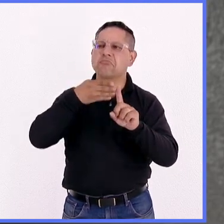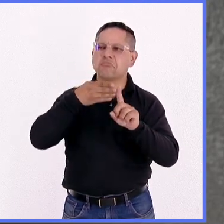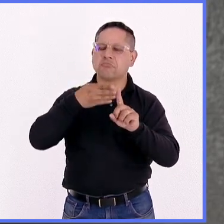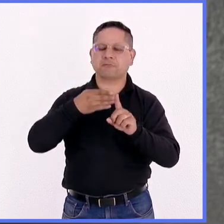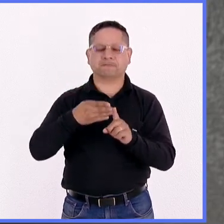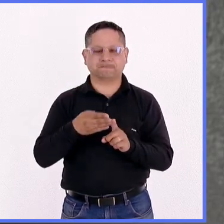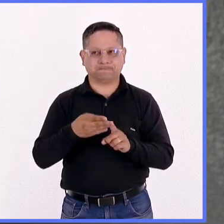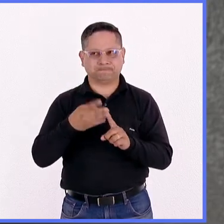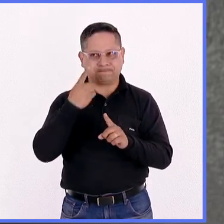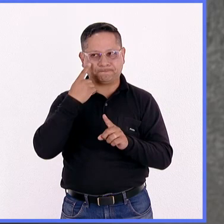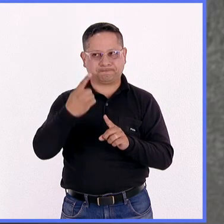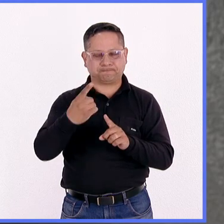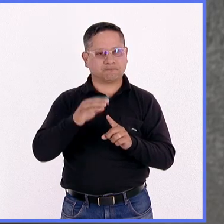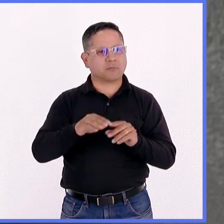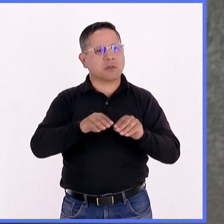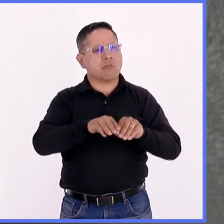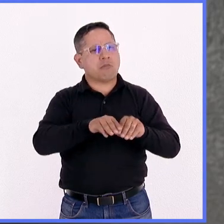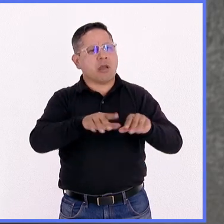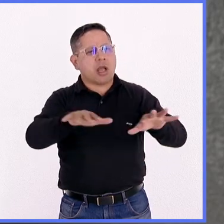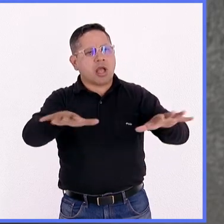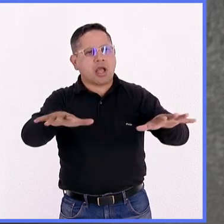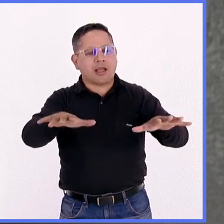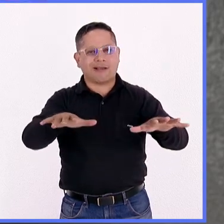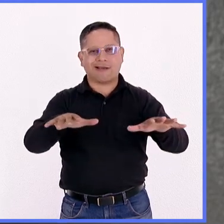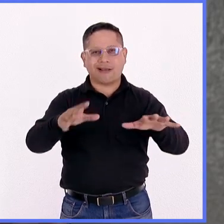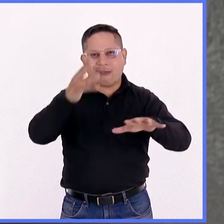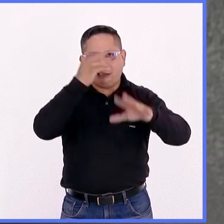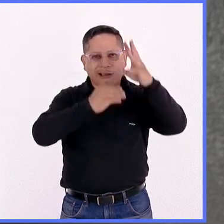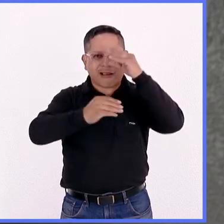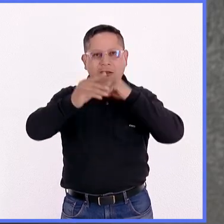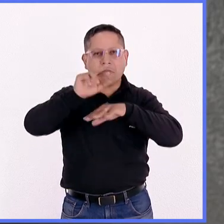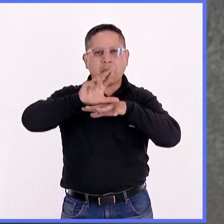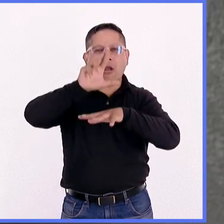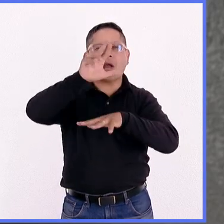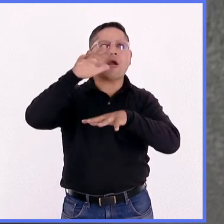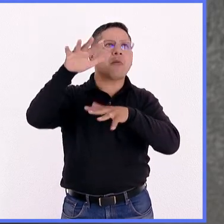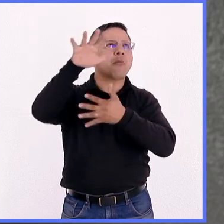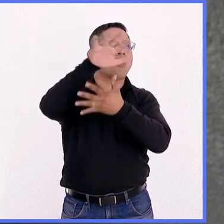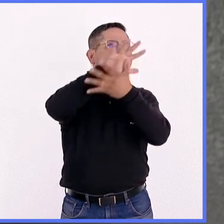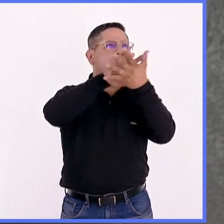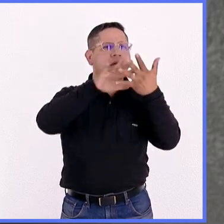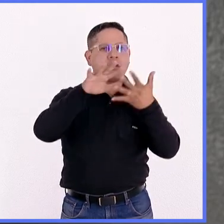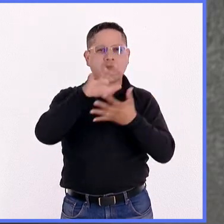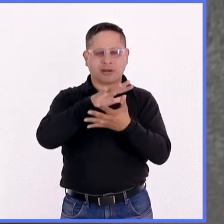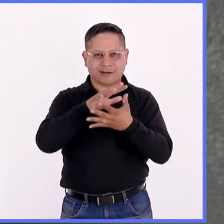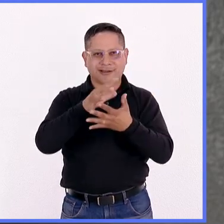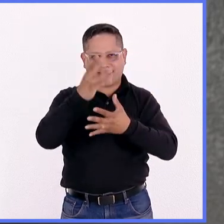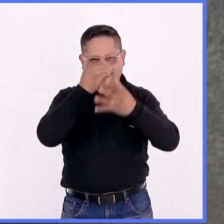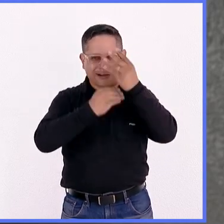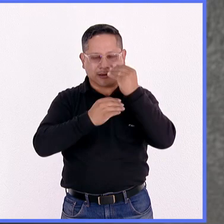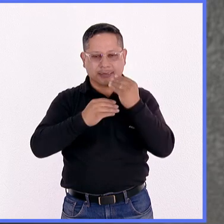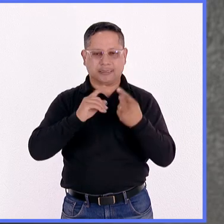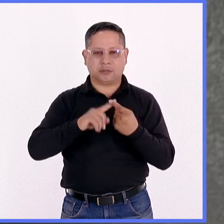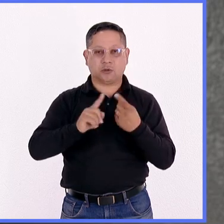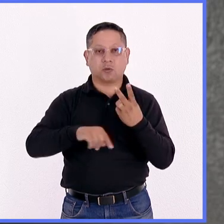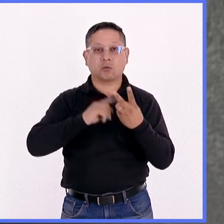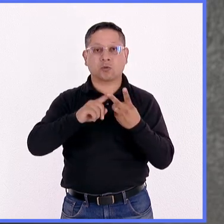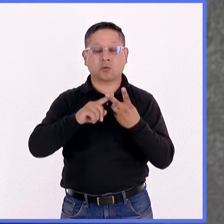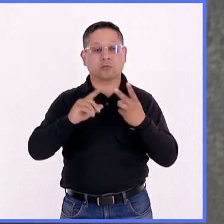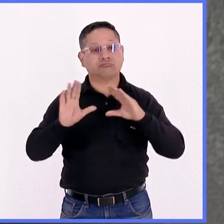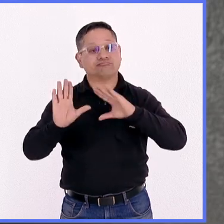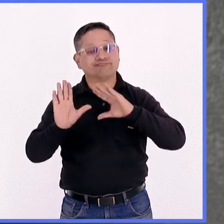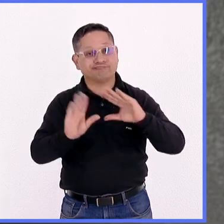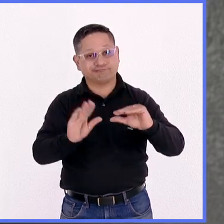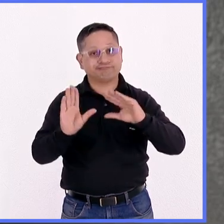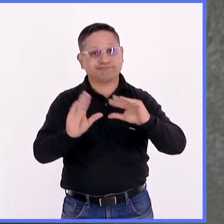la difusión del conocimiento espacial y también la docencia. El programa espacial lo que ha